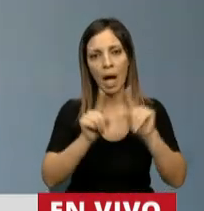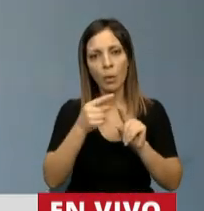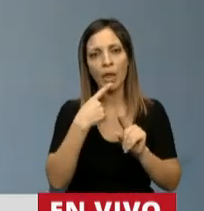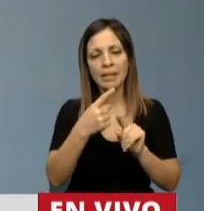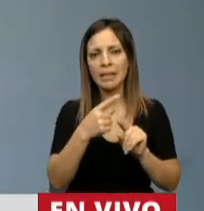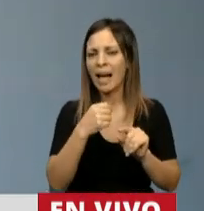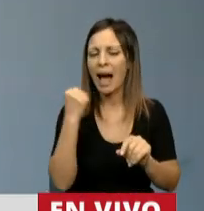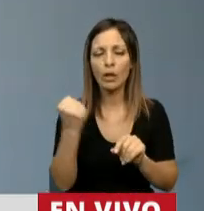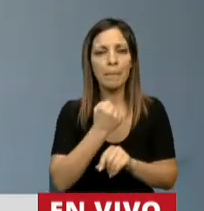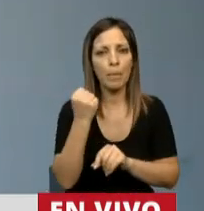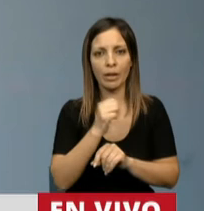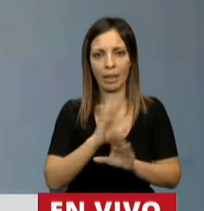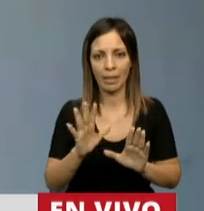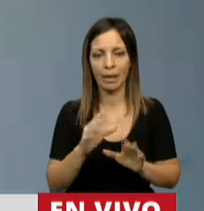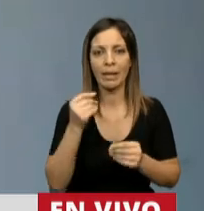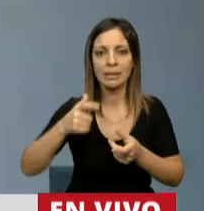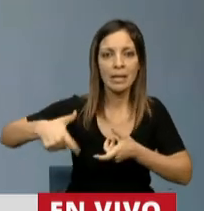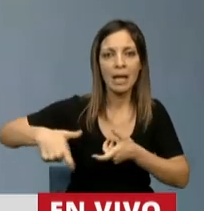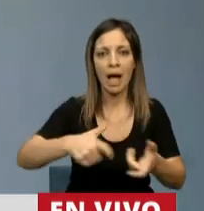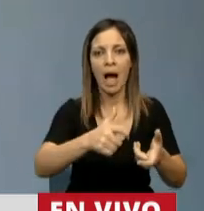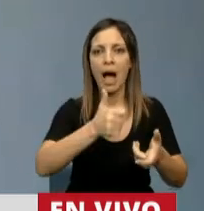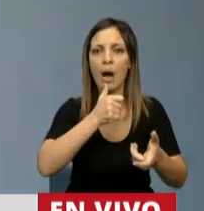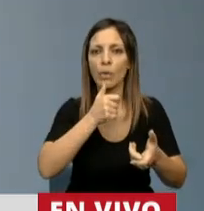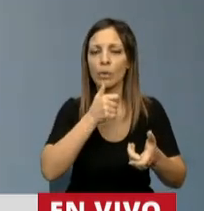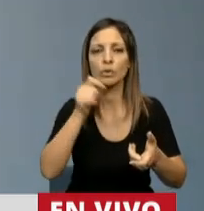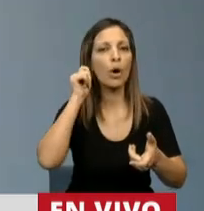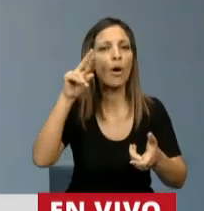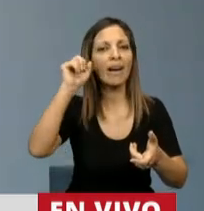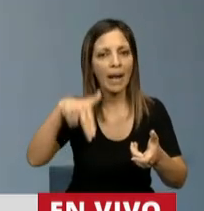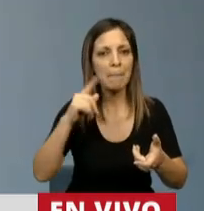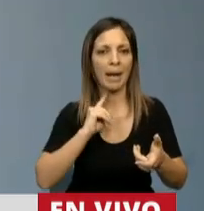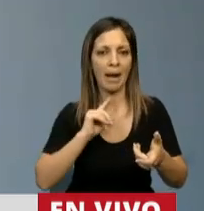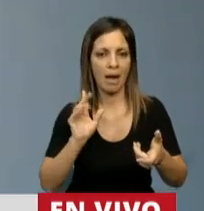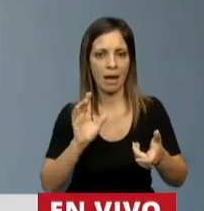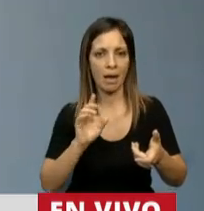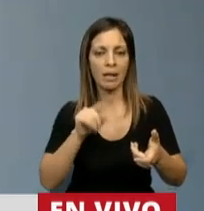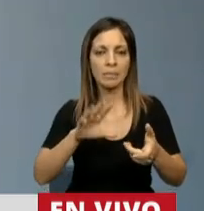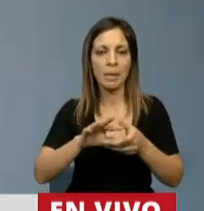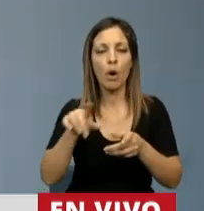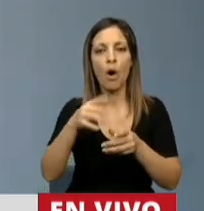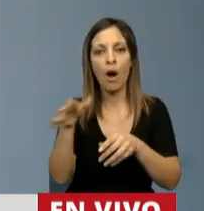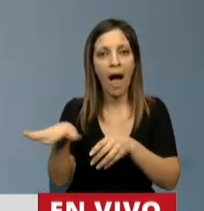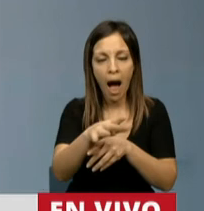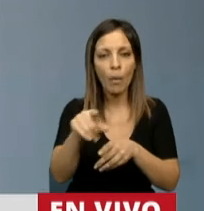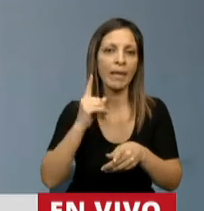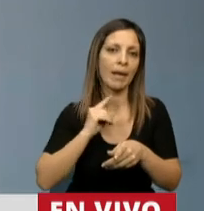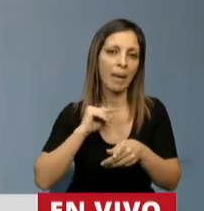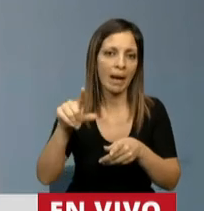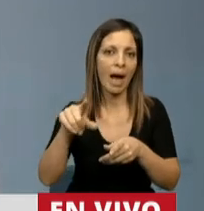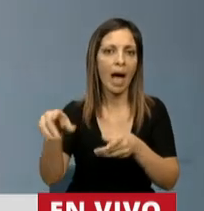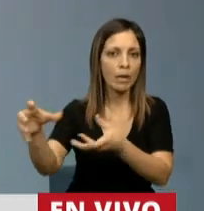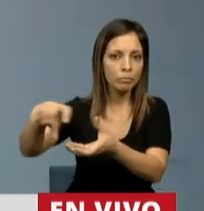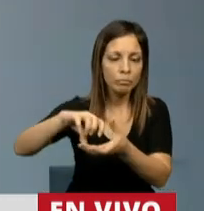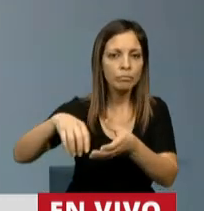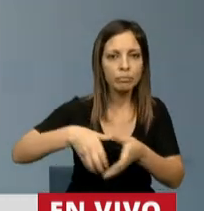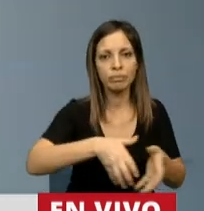obra fundamental que es el acueducto del Gran Paraná. Tomando el agua del río Paraná vamos a fortalecer el